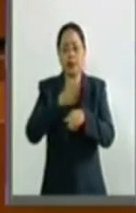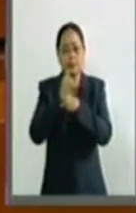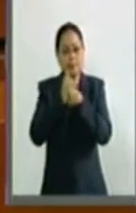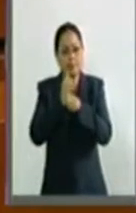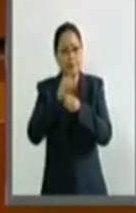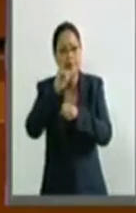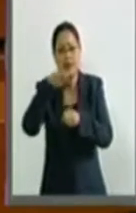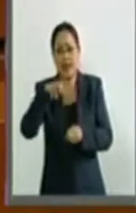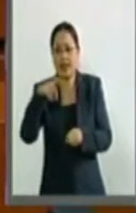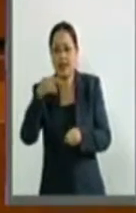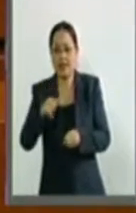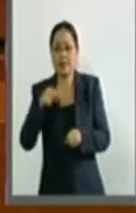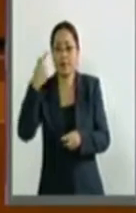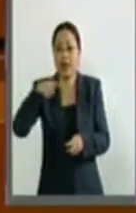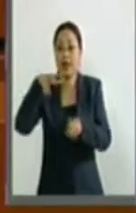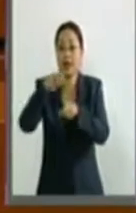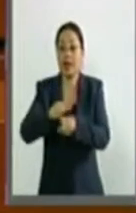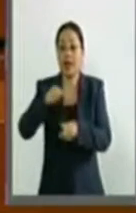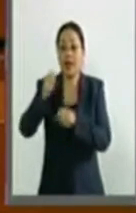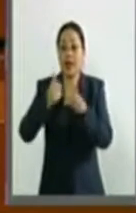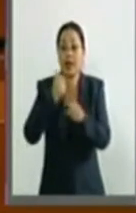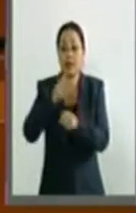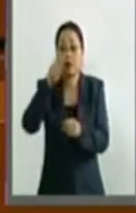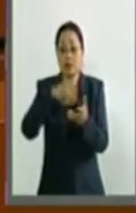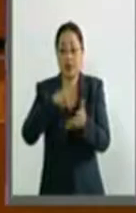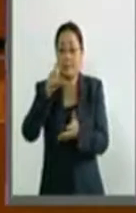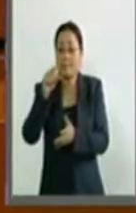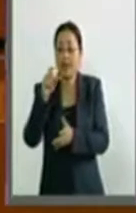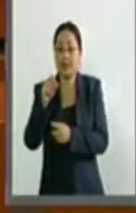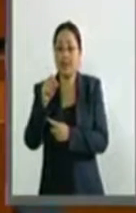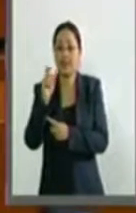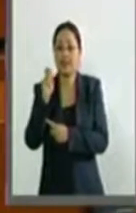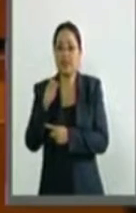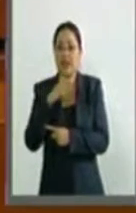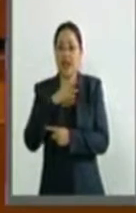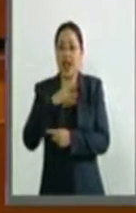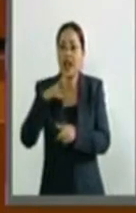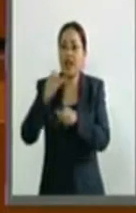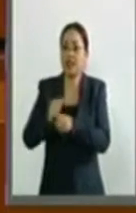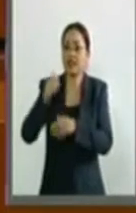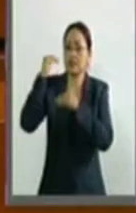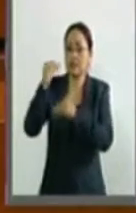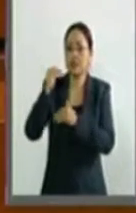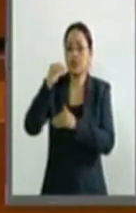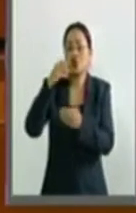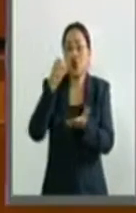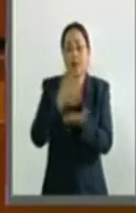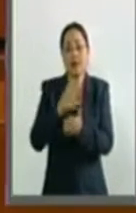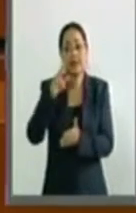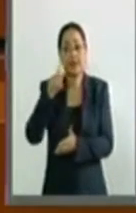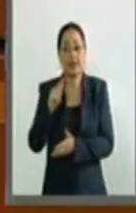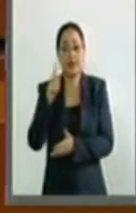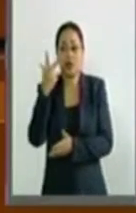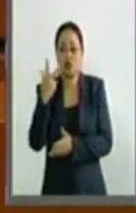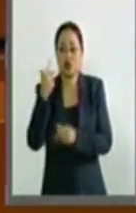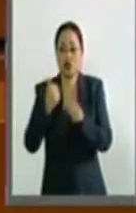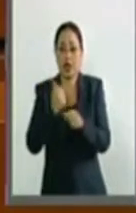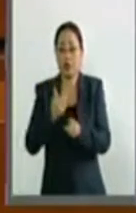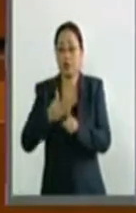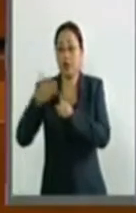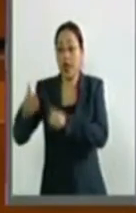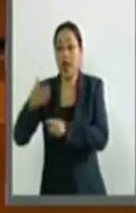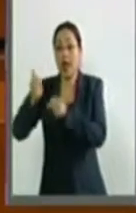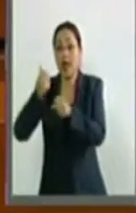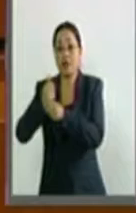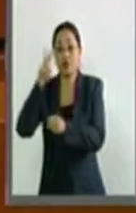estima que en 2020 se vivirán en promedio 78 años y para el 2050 el promedio de